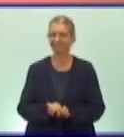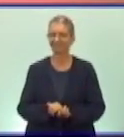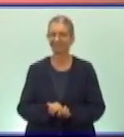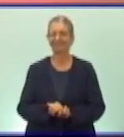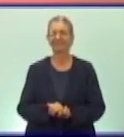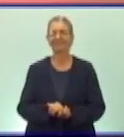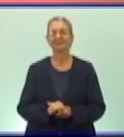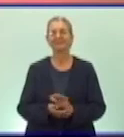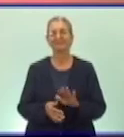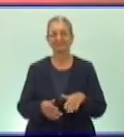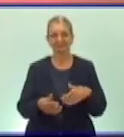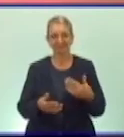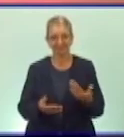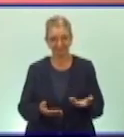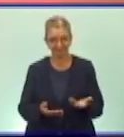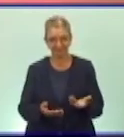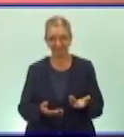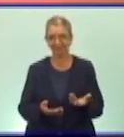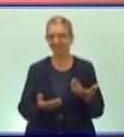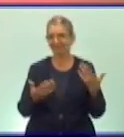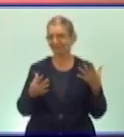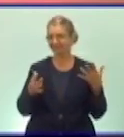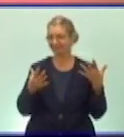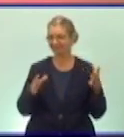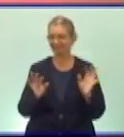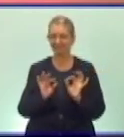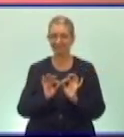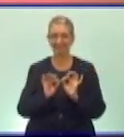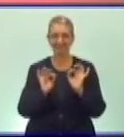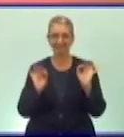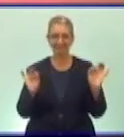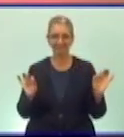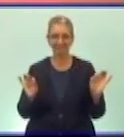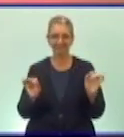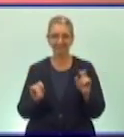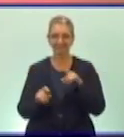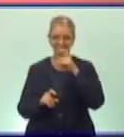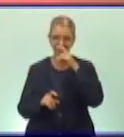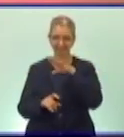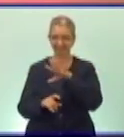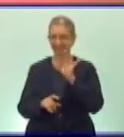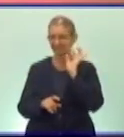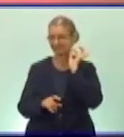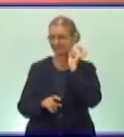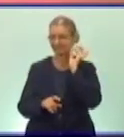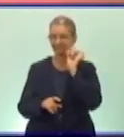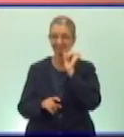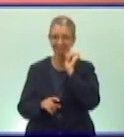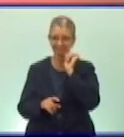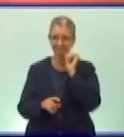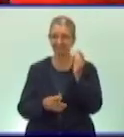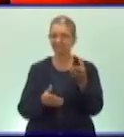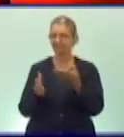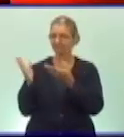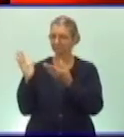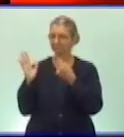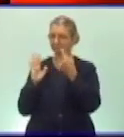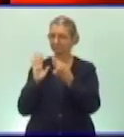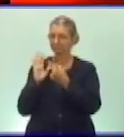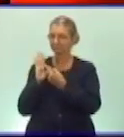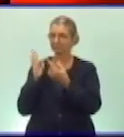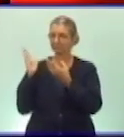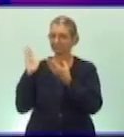continuar, brindamos un saludo especial a estos niños y niñas que observan en las imágenes